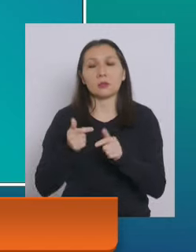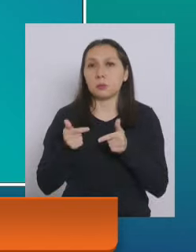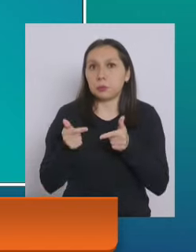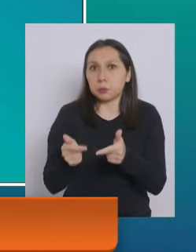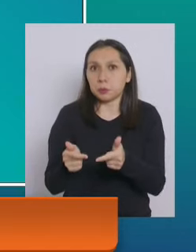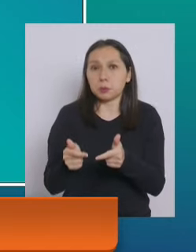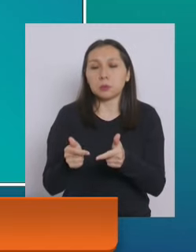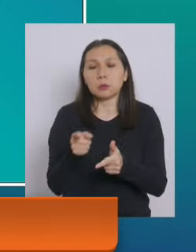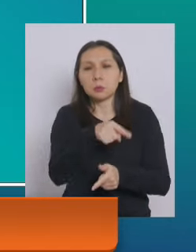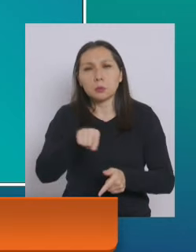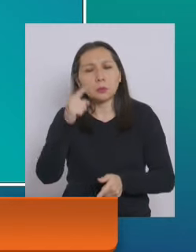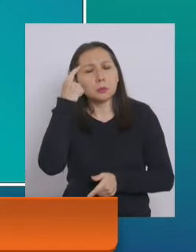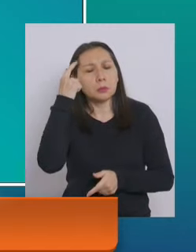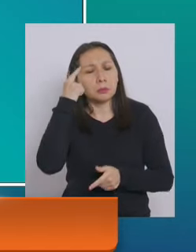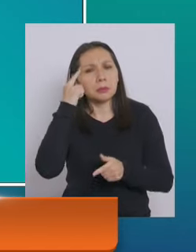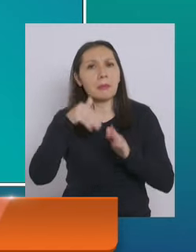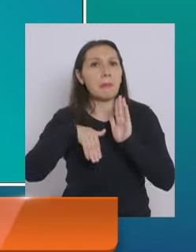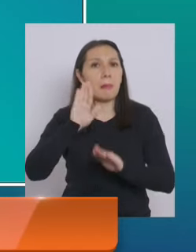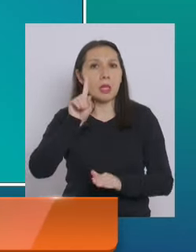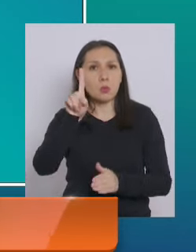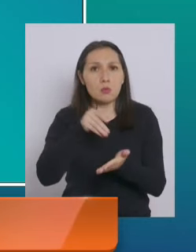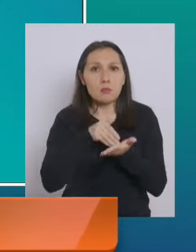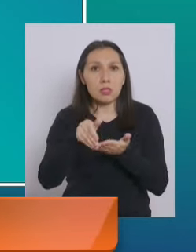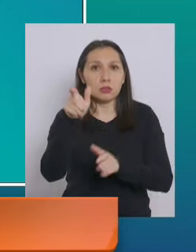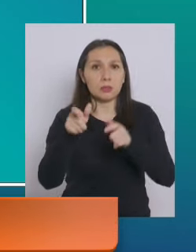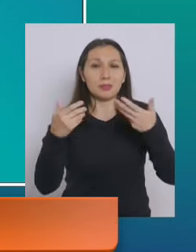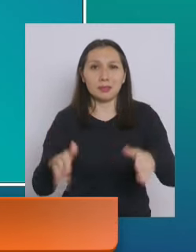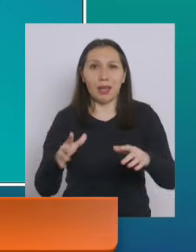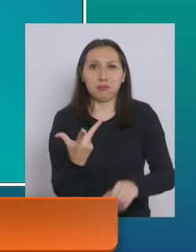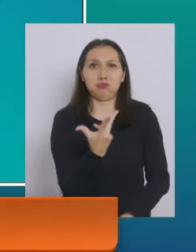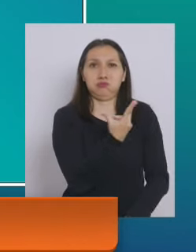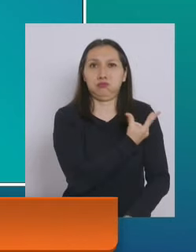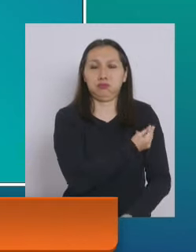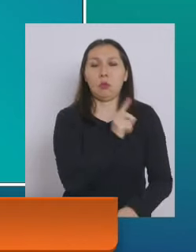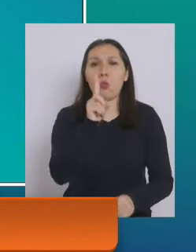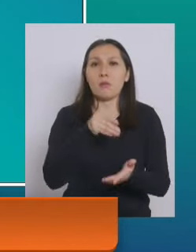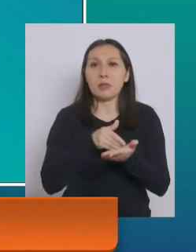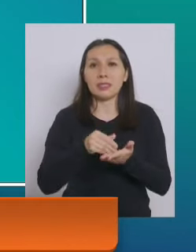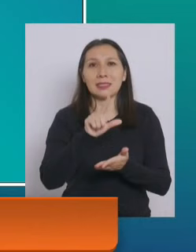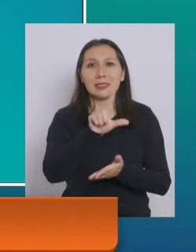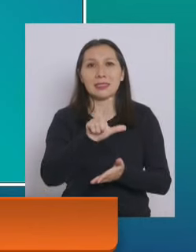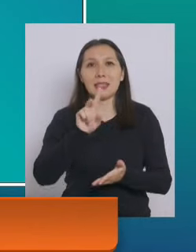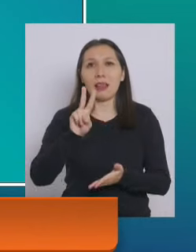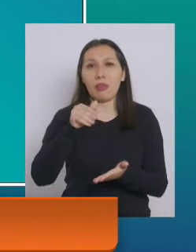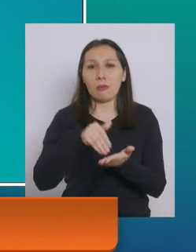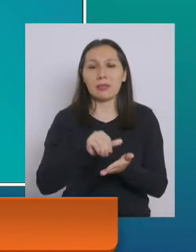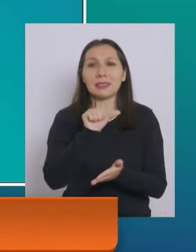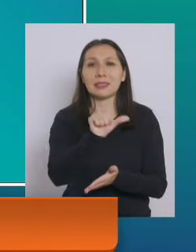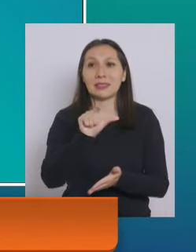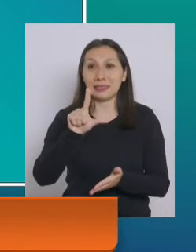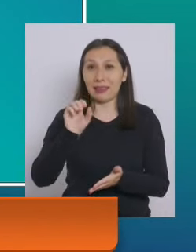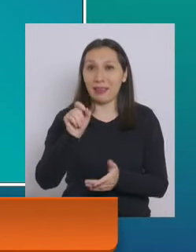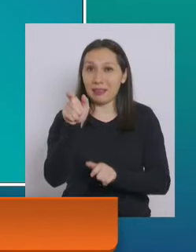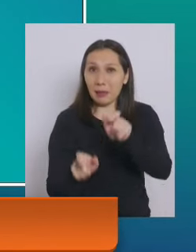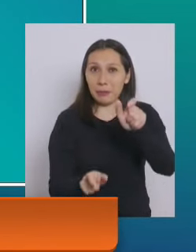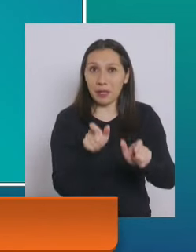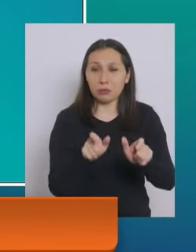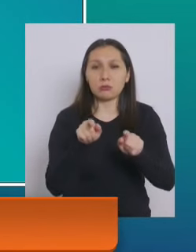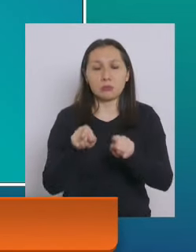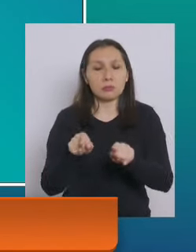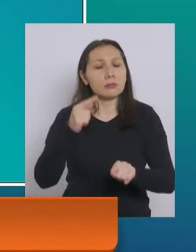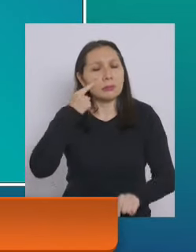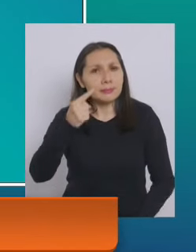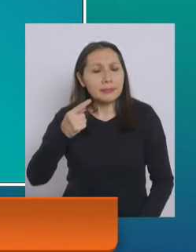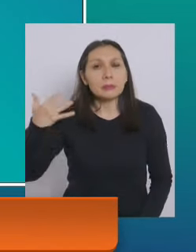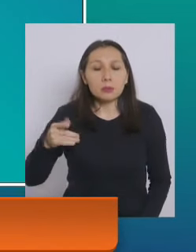afortunadamente imagínense ya son más de un millón de personas 1.072.670 personas y esto era muy